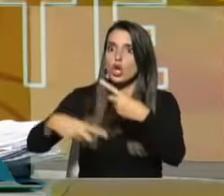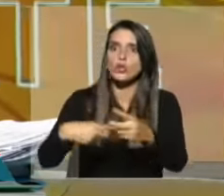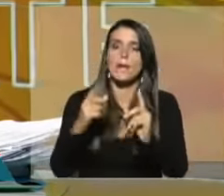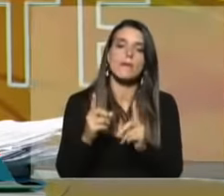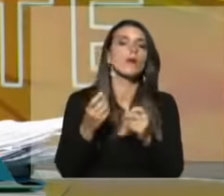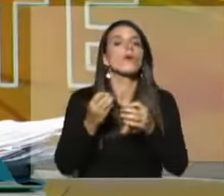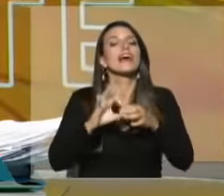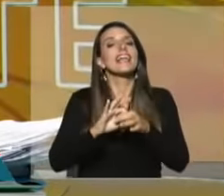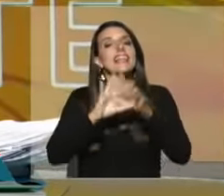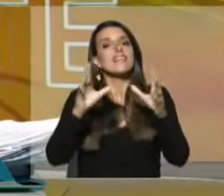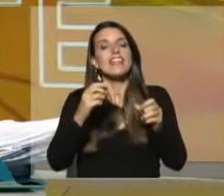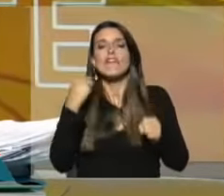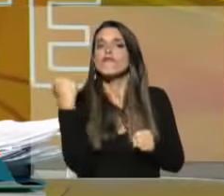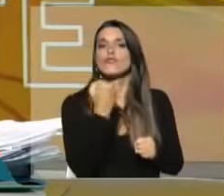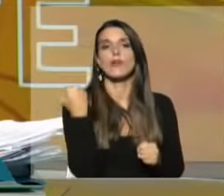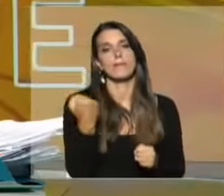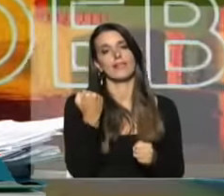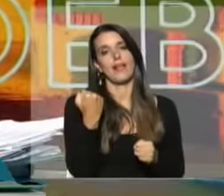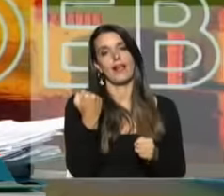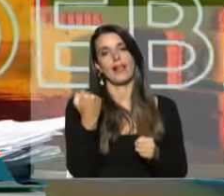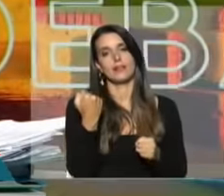porque la libertad es esencial.